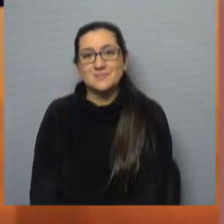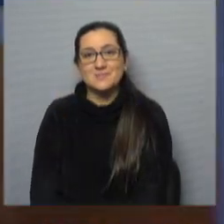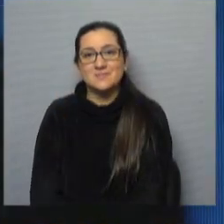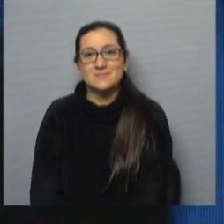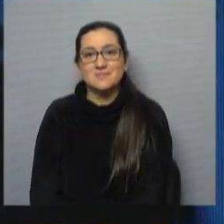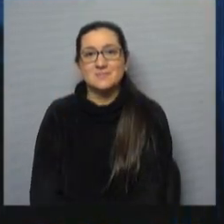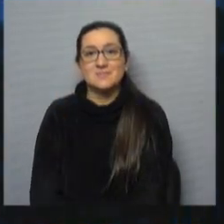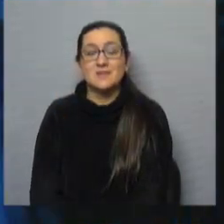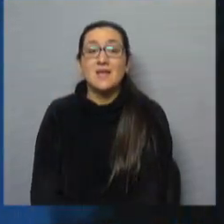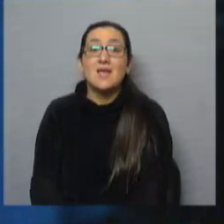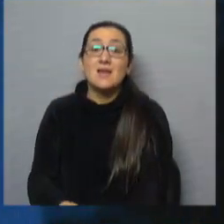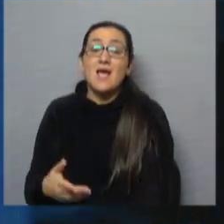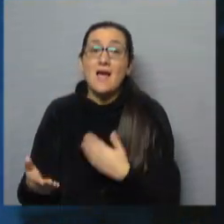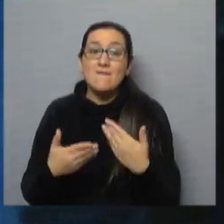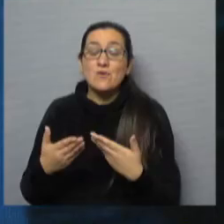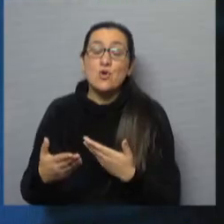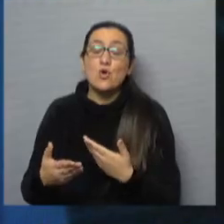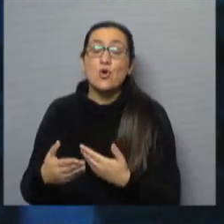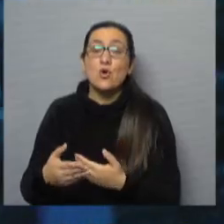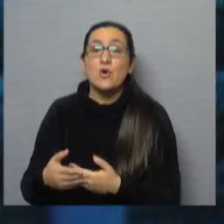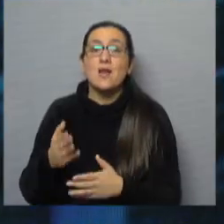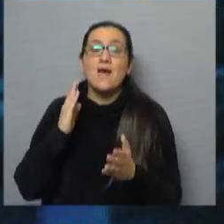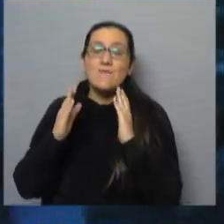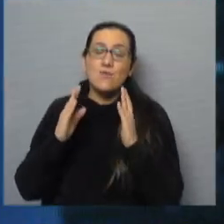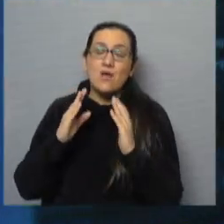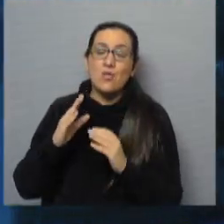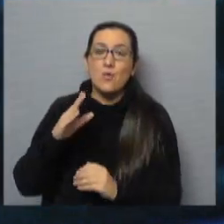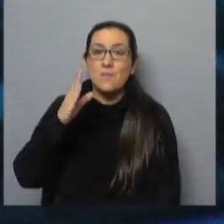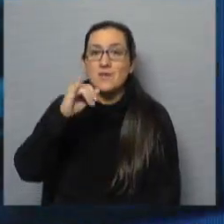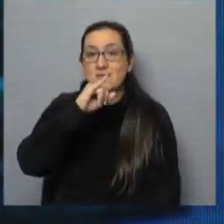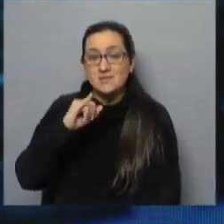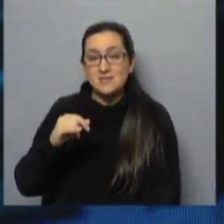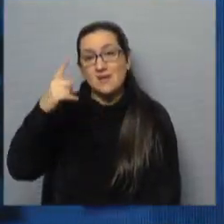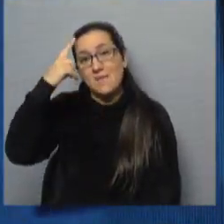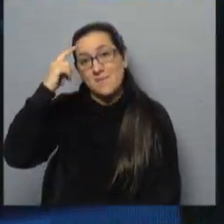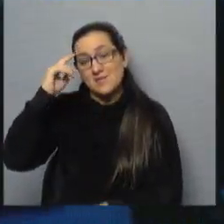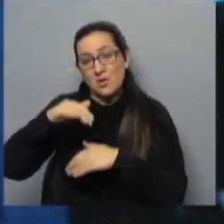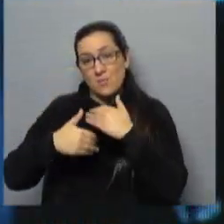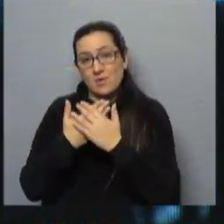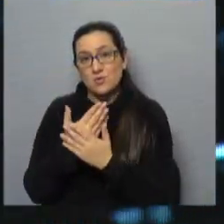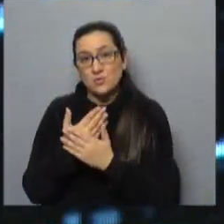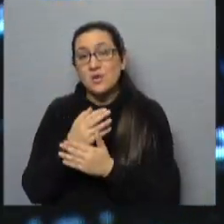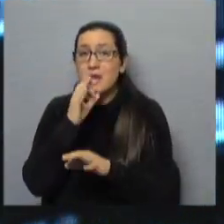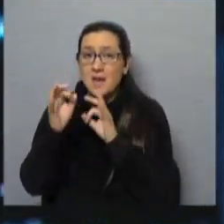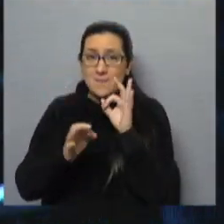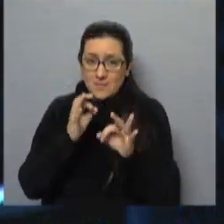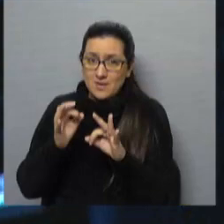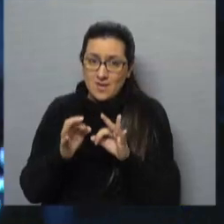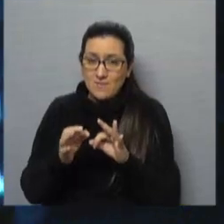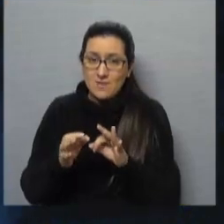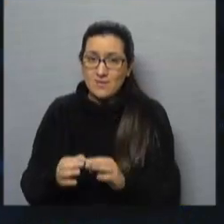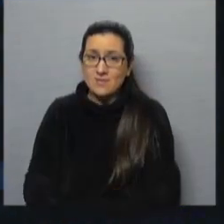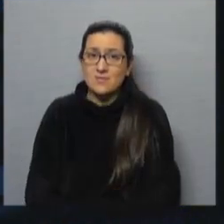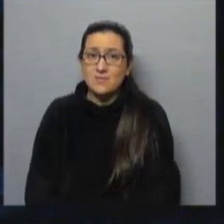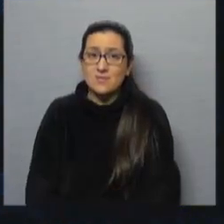Ahí teníamos entonces la palabra del doctor Romeo Pérez, un experto en el Mercosur, que explicaba un poco de